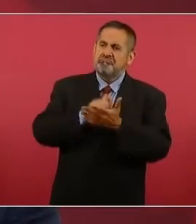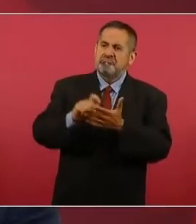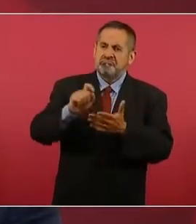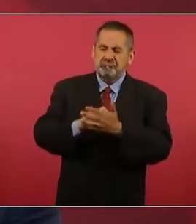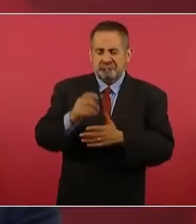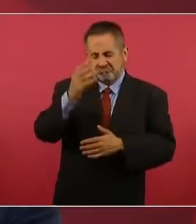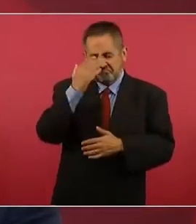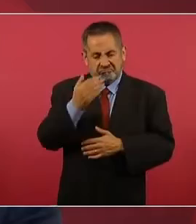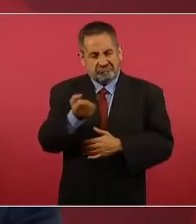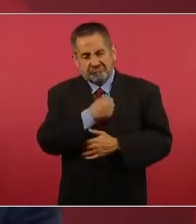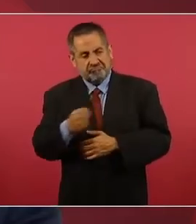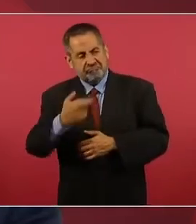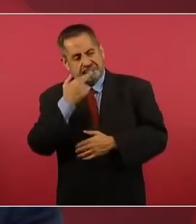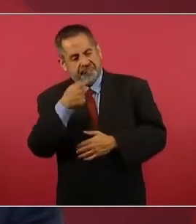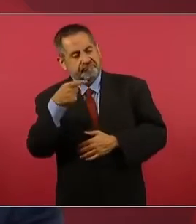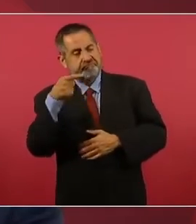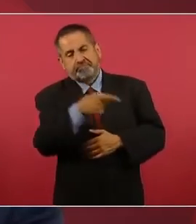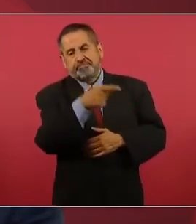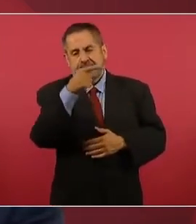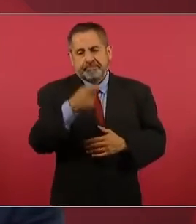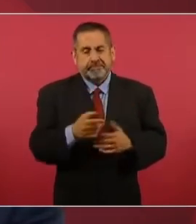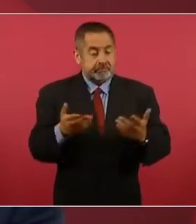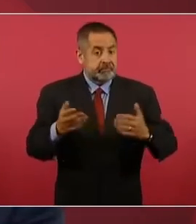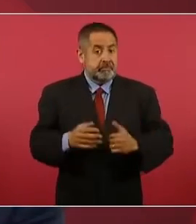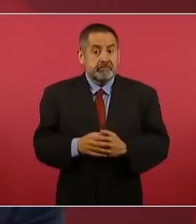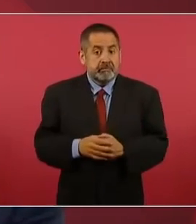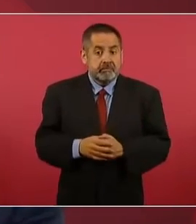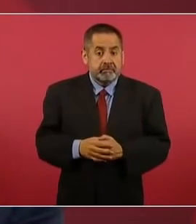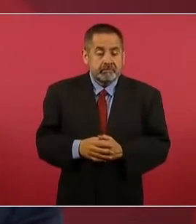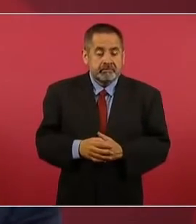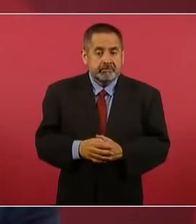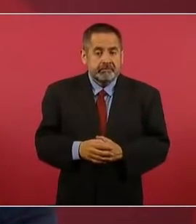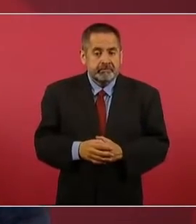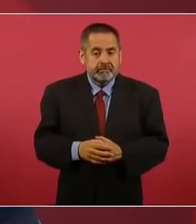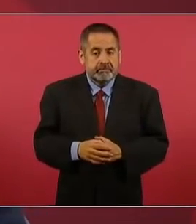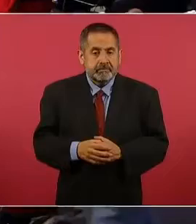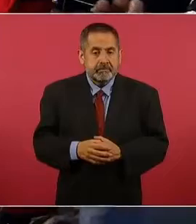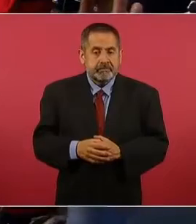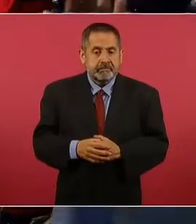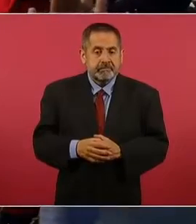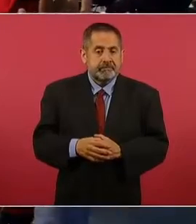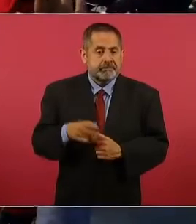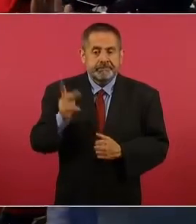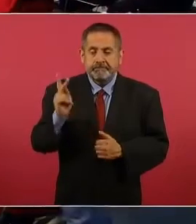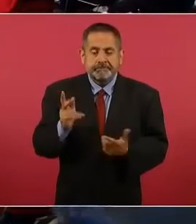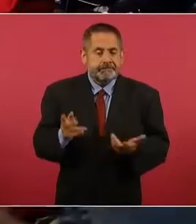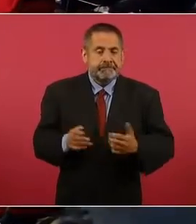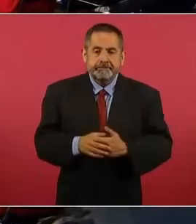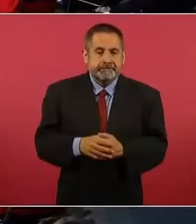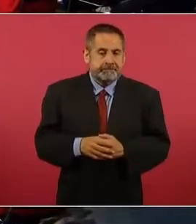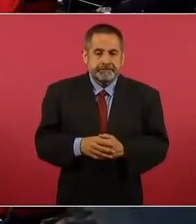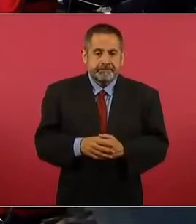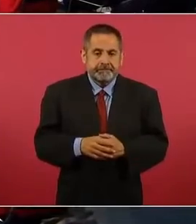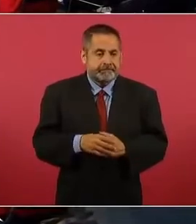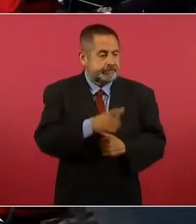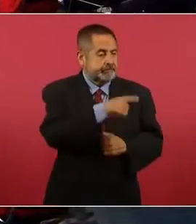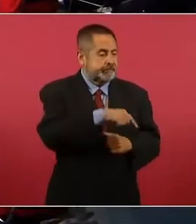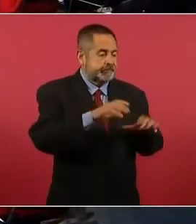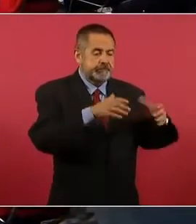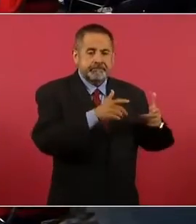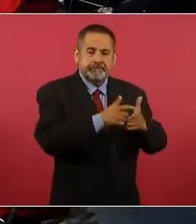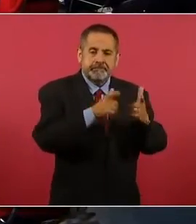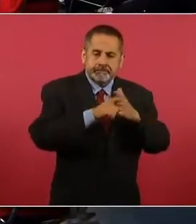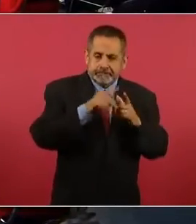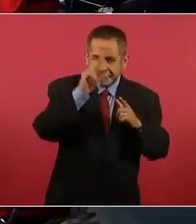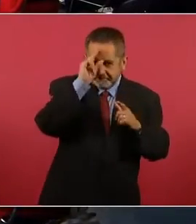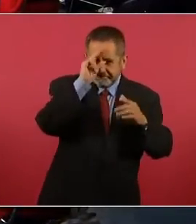pero los intelectuales